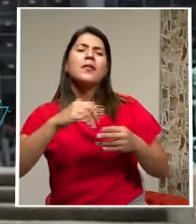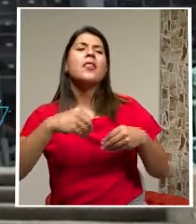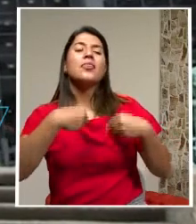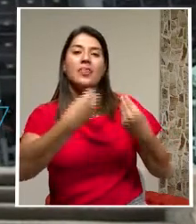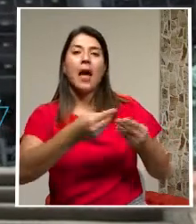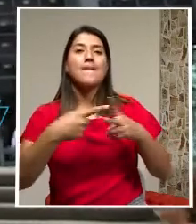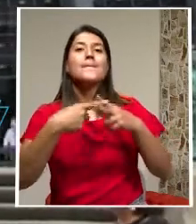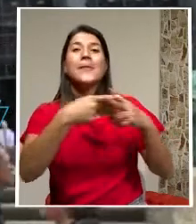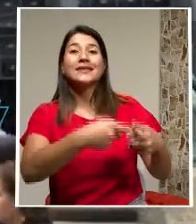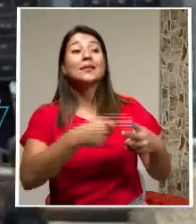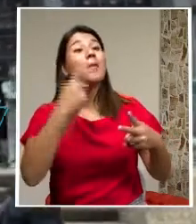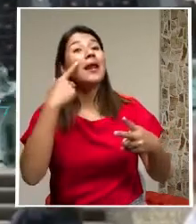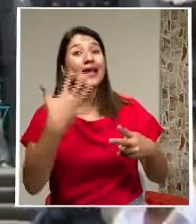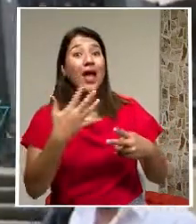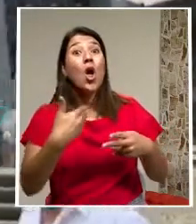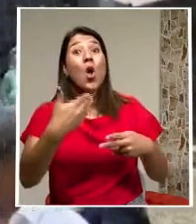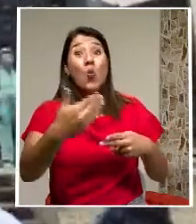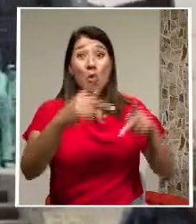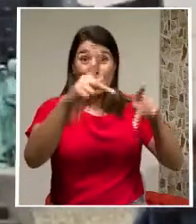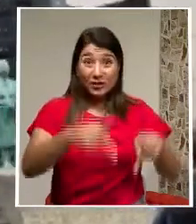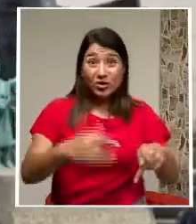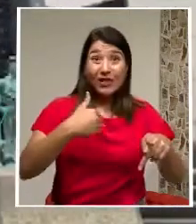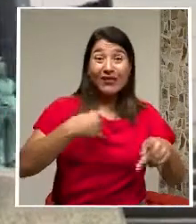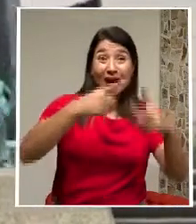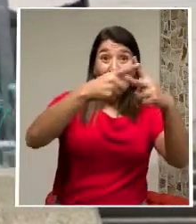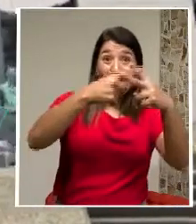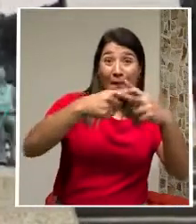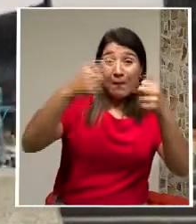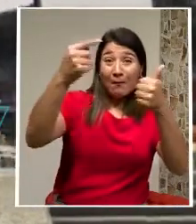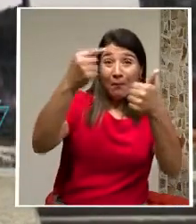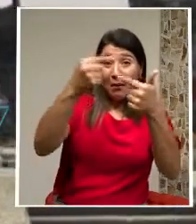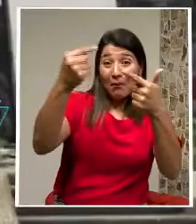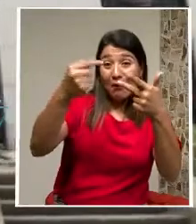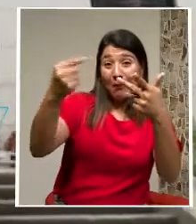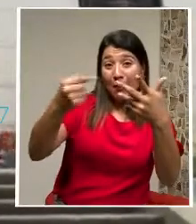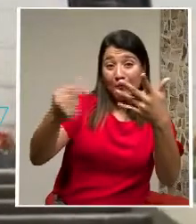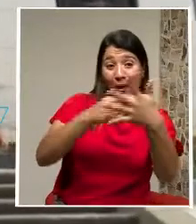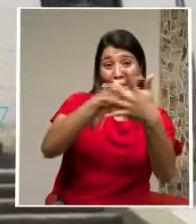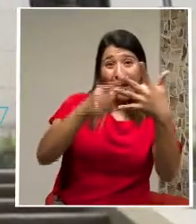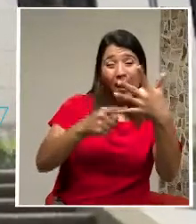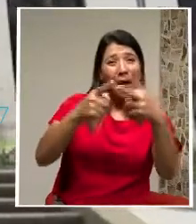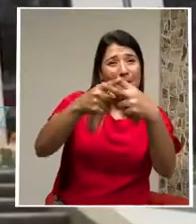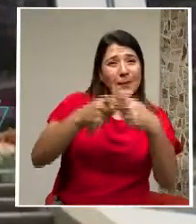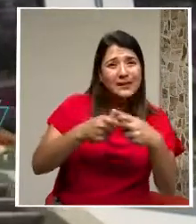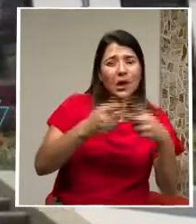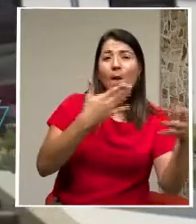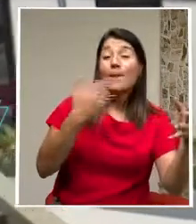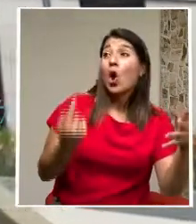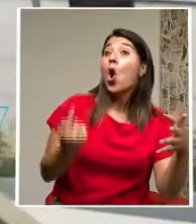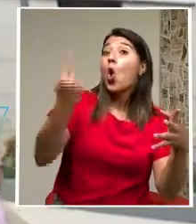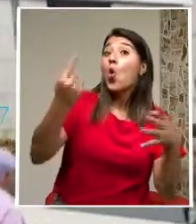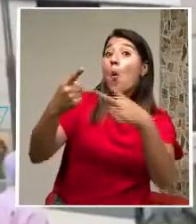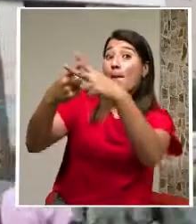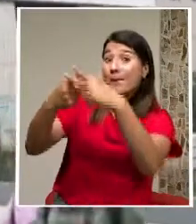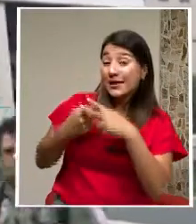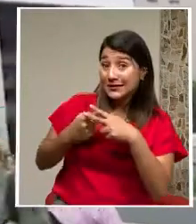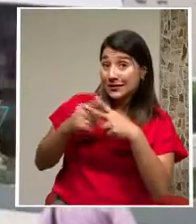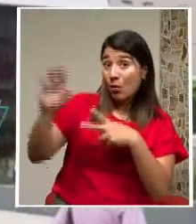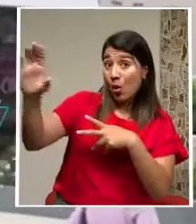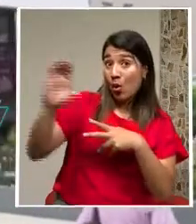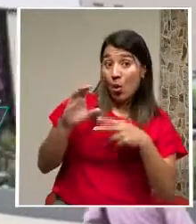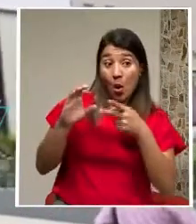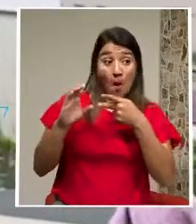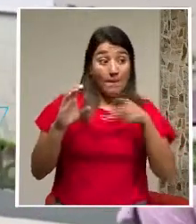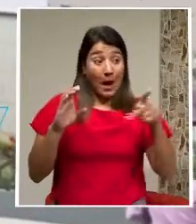Refundiciones De deuda Esto con el fin De mejorar Su liquidez A corto plazo O bien Para la atención De gastos Personales Mientras